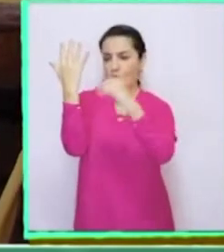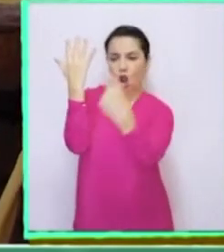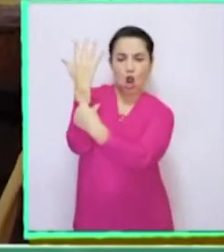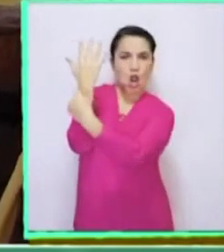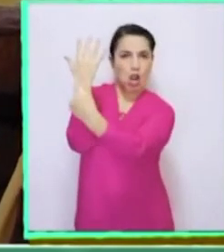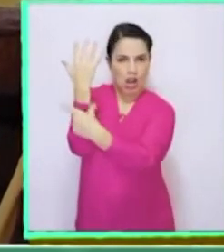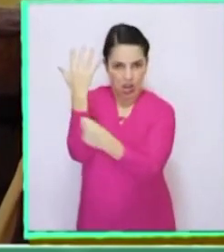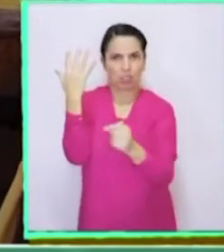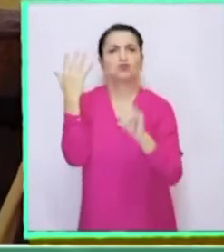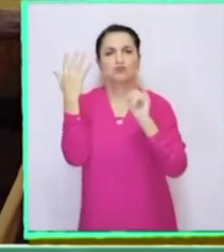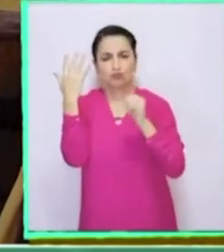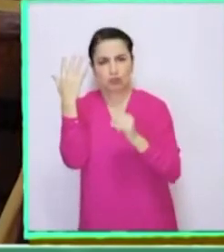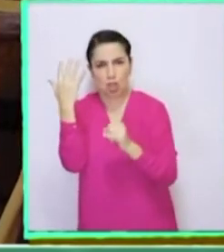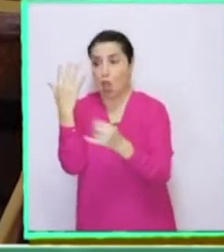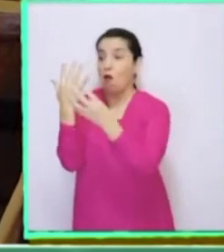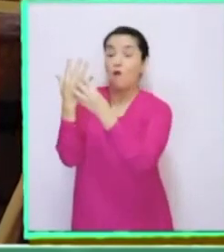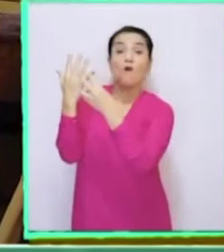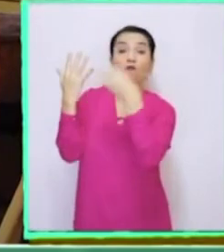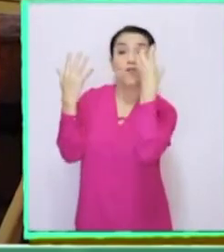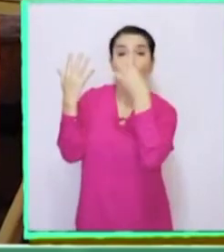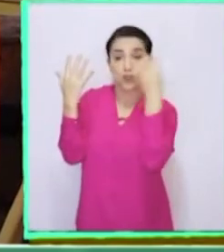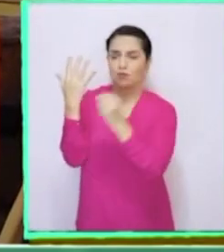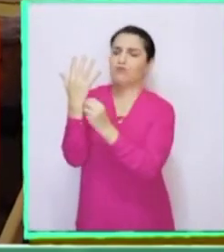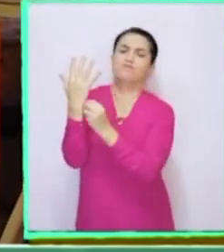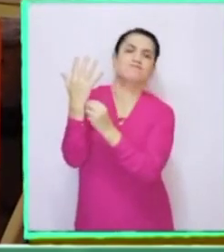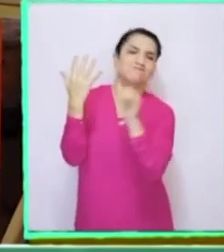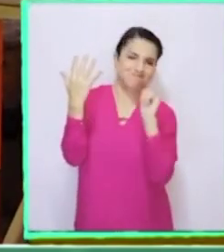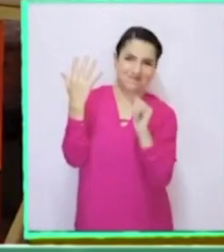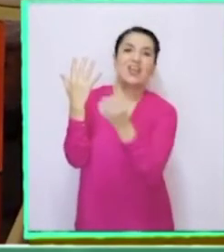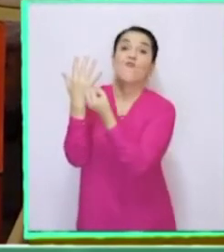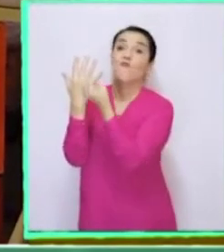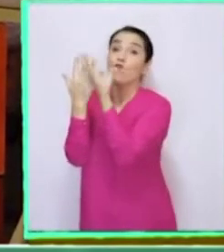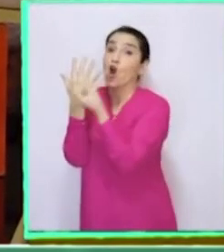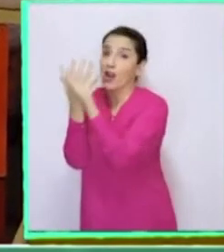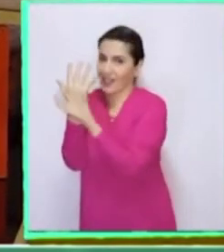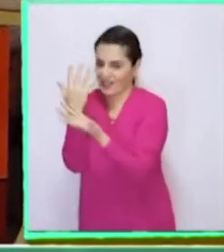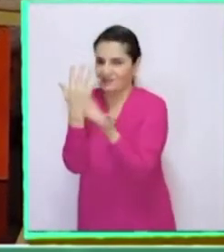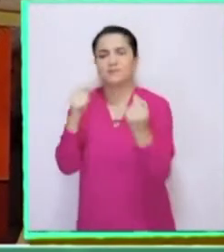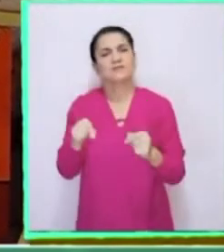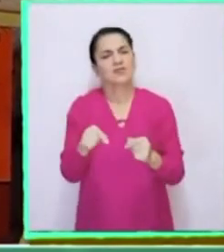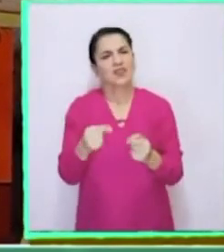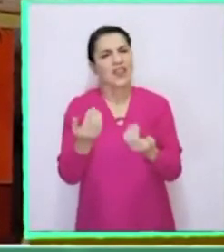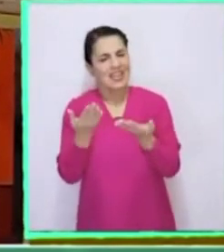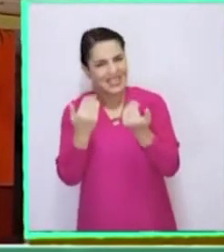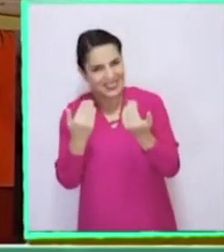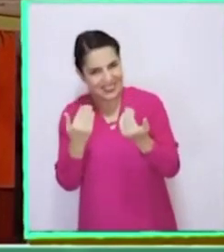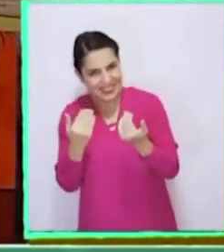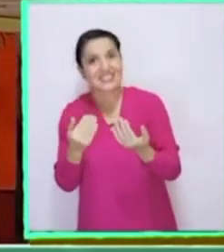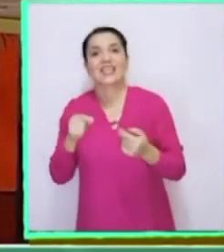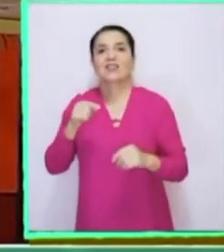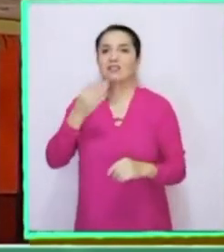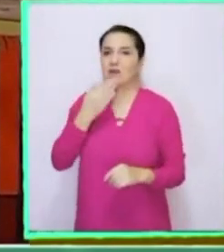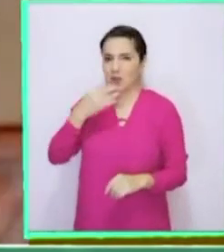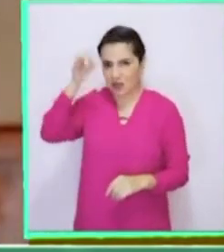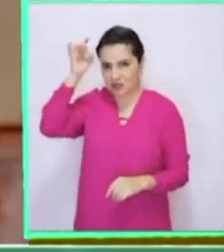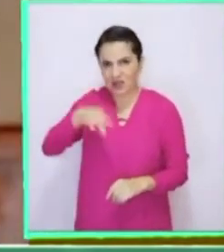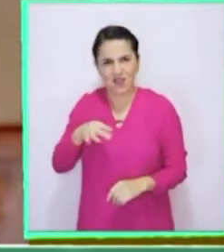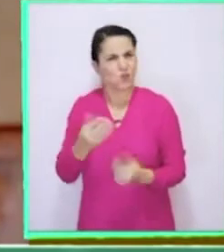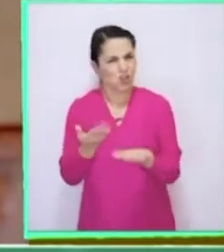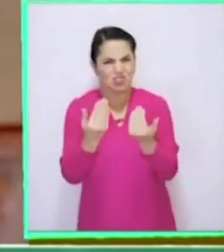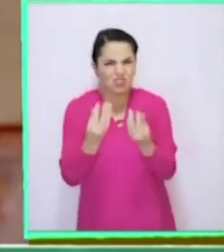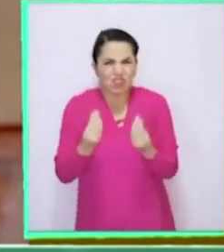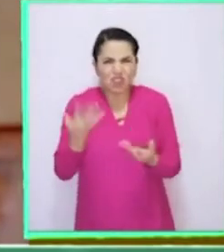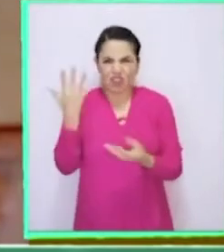hojas, los frutos y las flores, muy bien. Y también ahora sabemos qué necesitan las plantas para poder vivir. ¿Qué